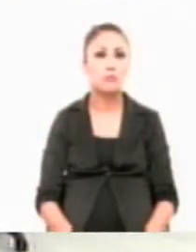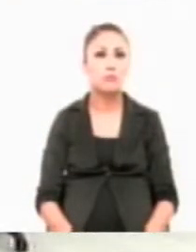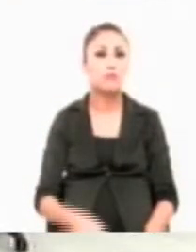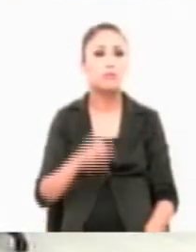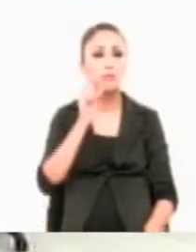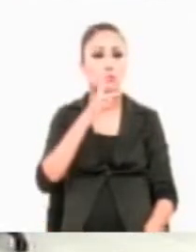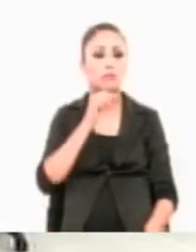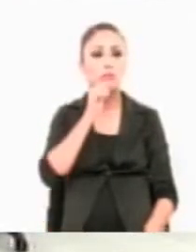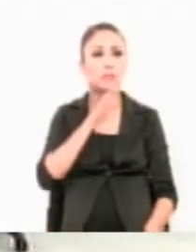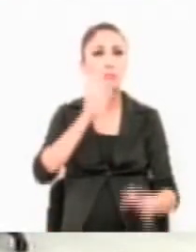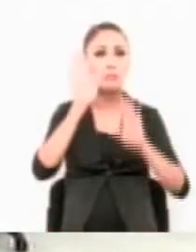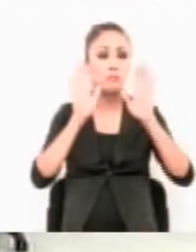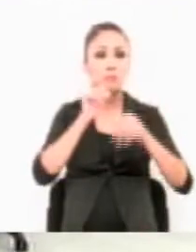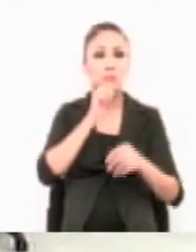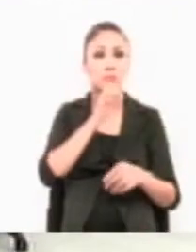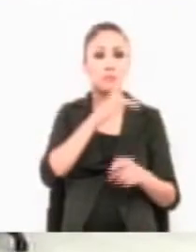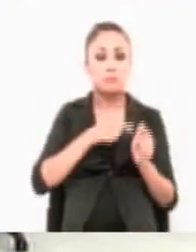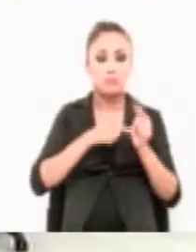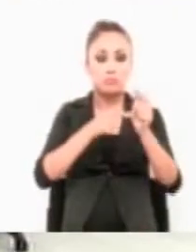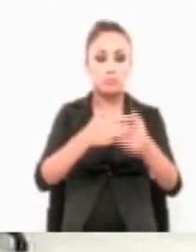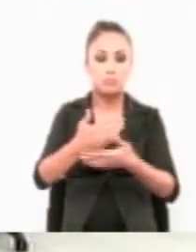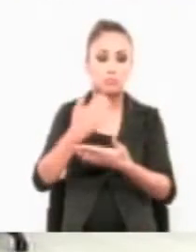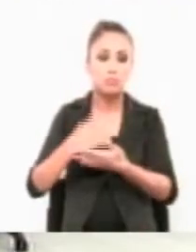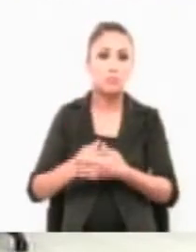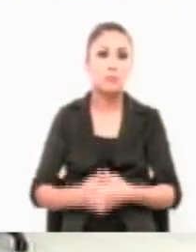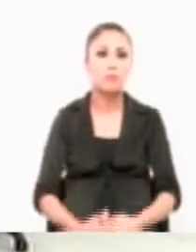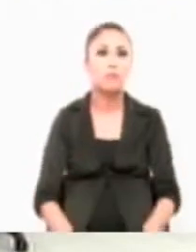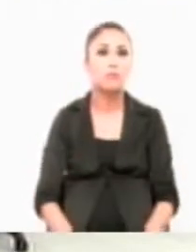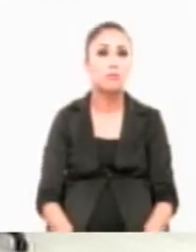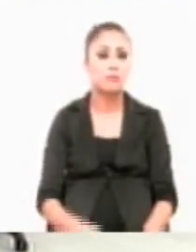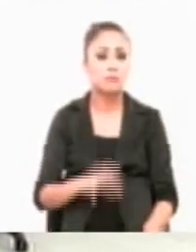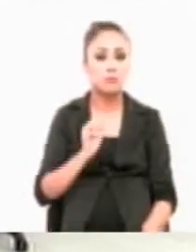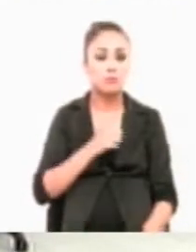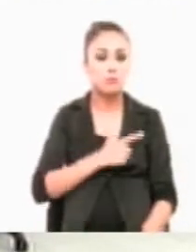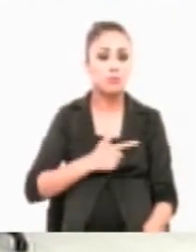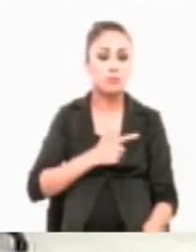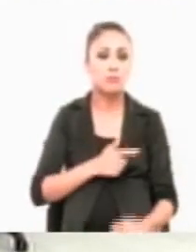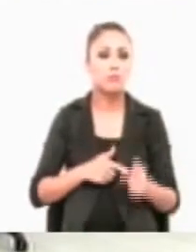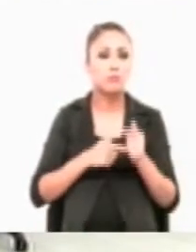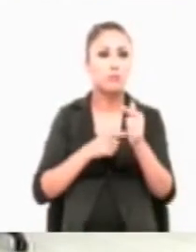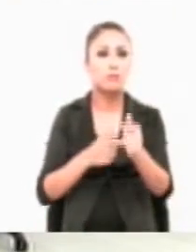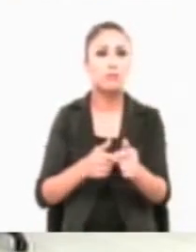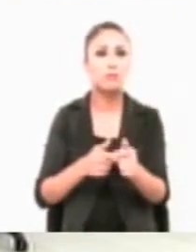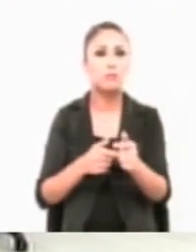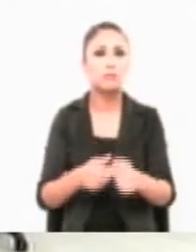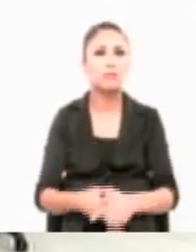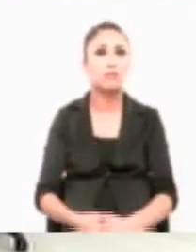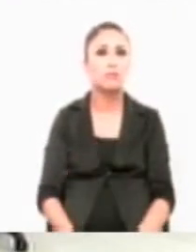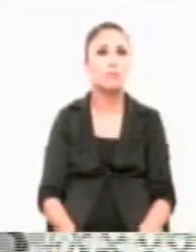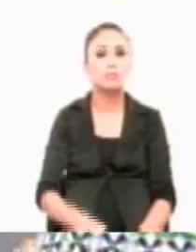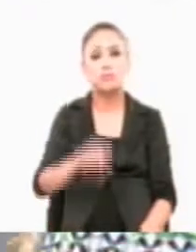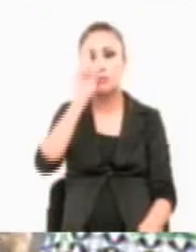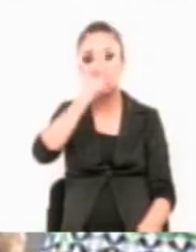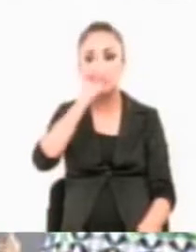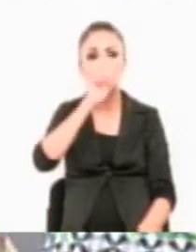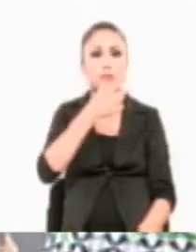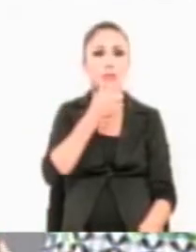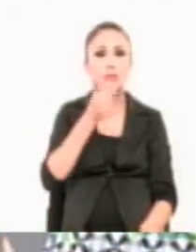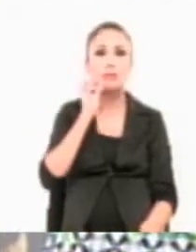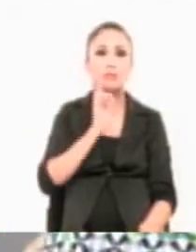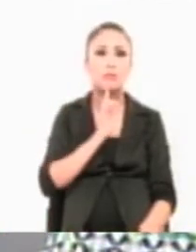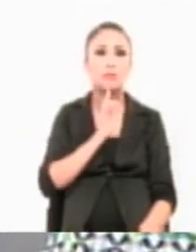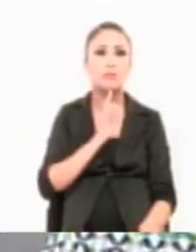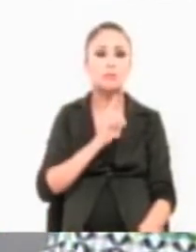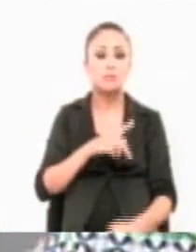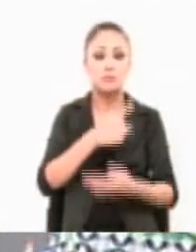El nombre de intervenciones, por favor, secretario, recabe la votación correspondiente. Con todo gusto, consejero presidente. Está en la consideración de consejeras y consejeros electorales